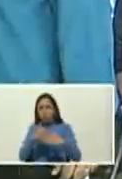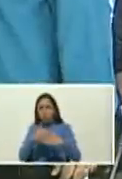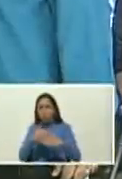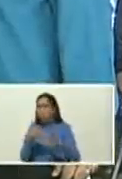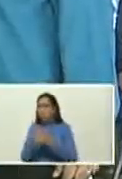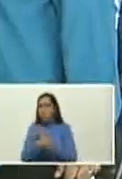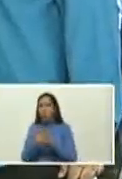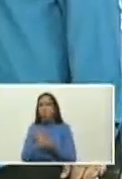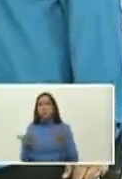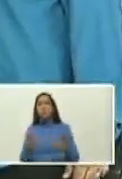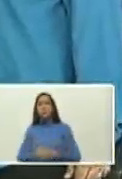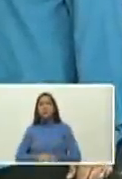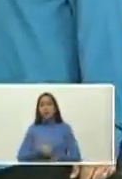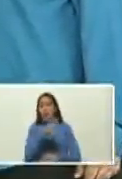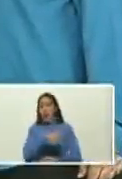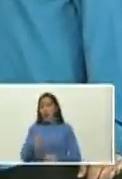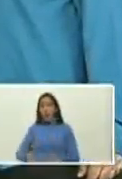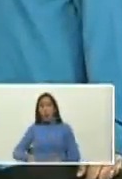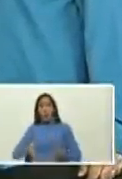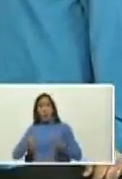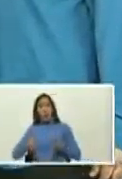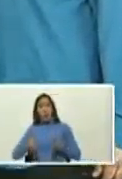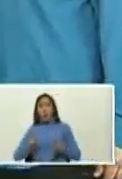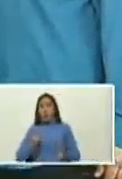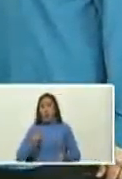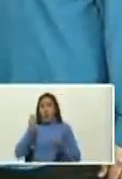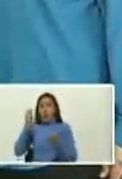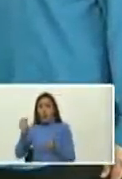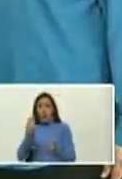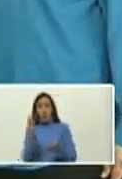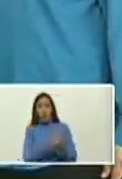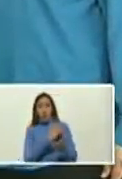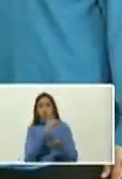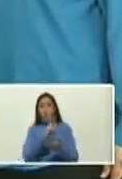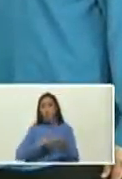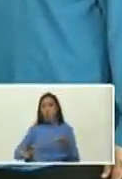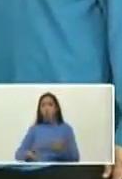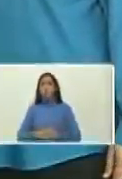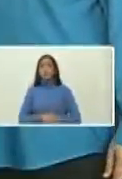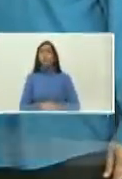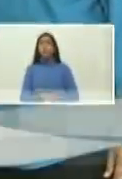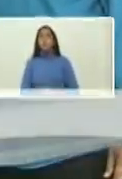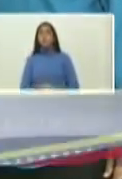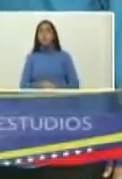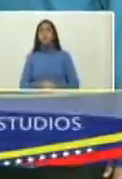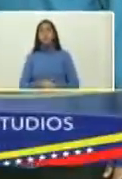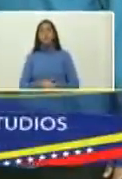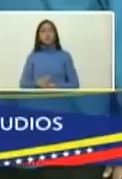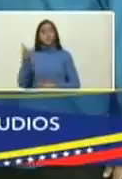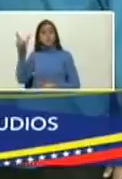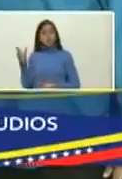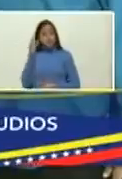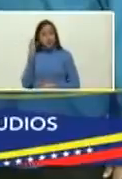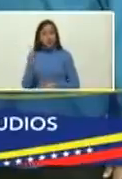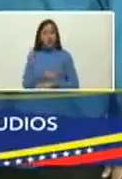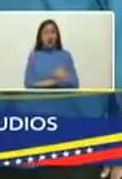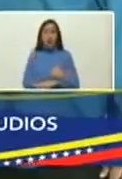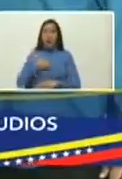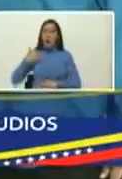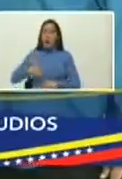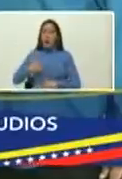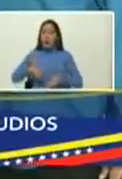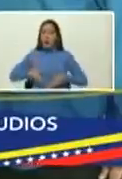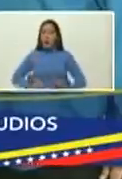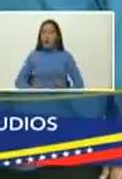parte de los ganadores de estos premios Perla Suez, de Argentina, como le indicaba anteriormente, con la obra